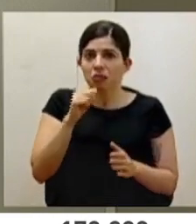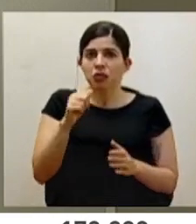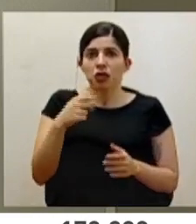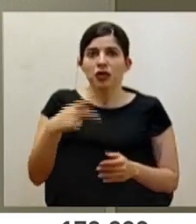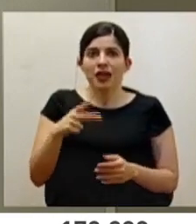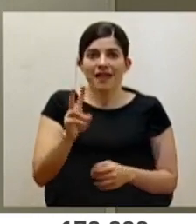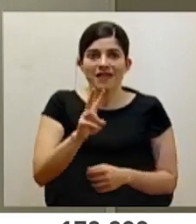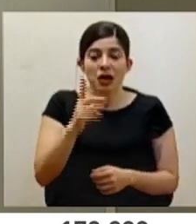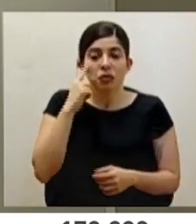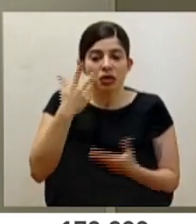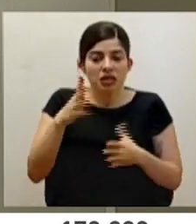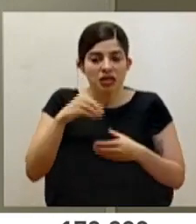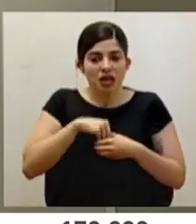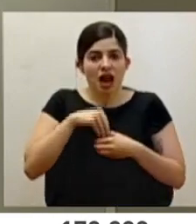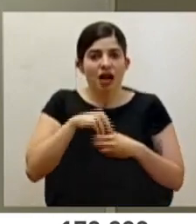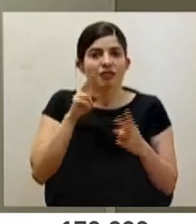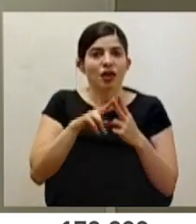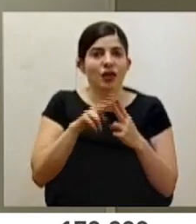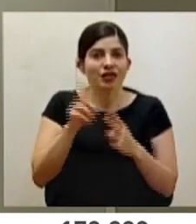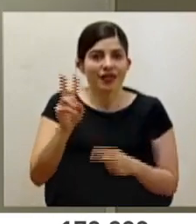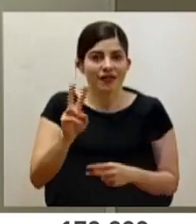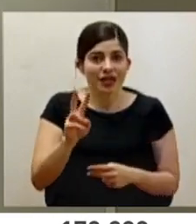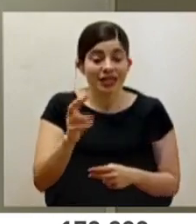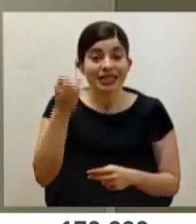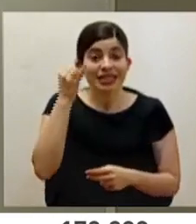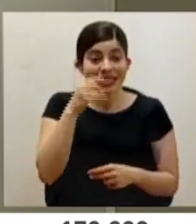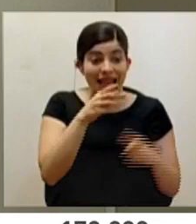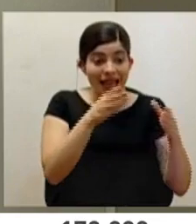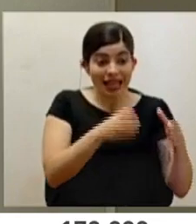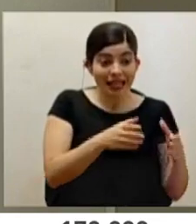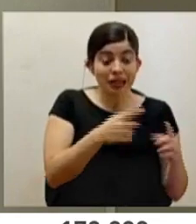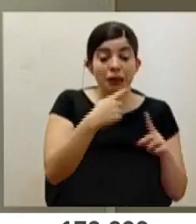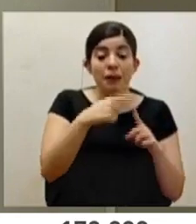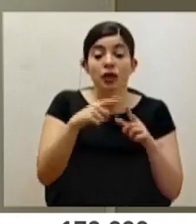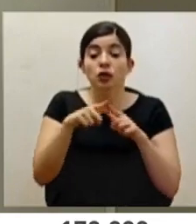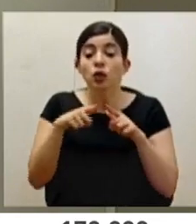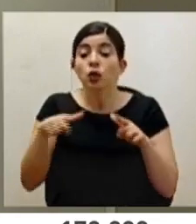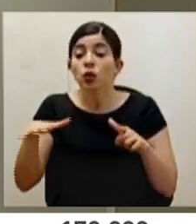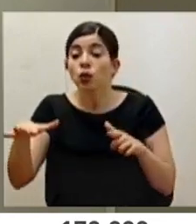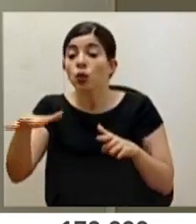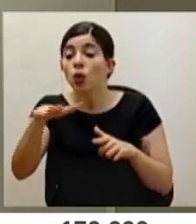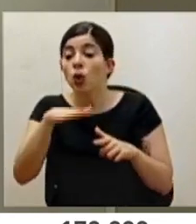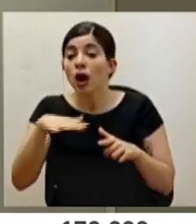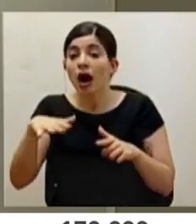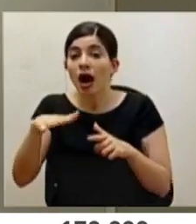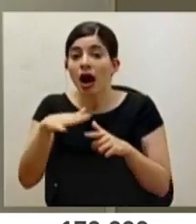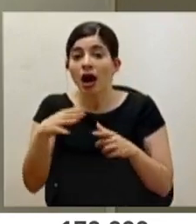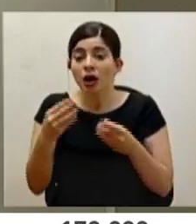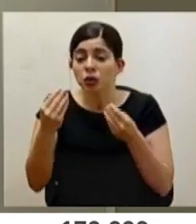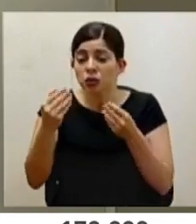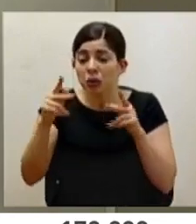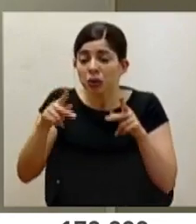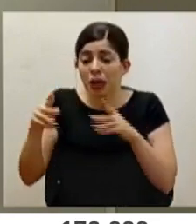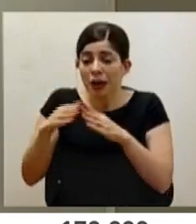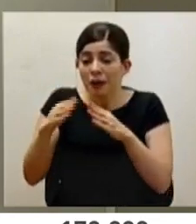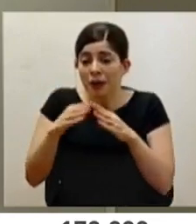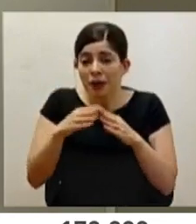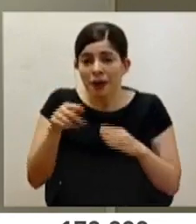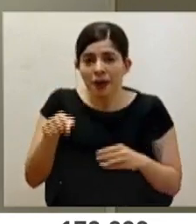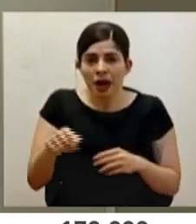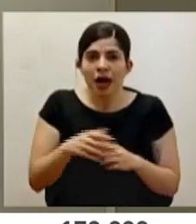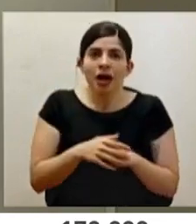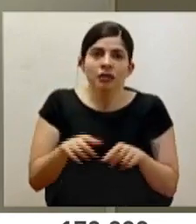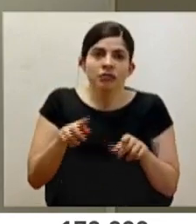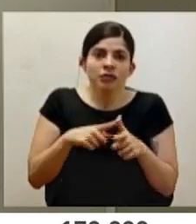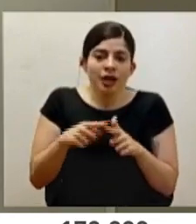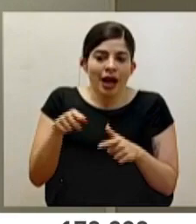han entrado en contacto con el virus. Y si esto lo consideramos también dentro de lugares en la grande sur, donde hay una densidad poblacional mayor, pues eso también tiene que estar